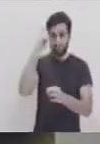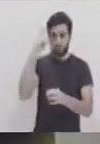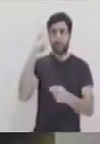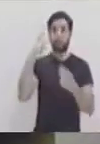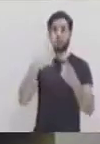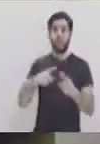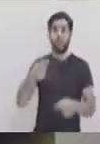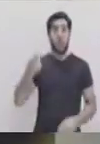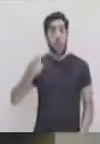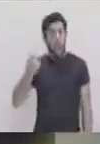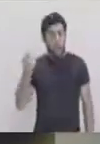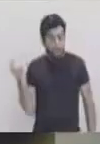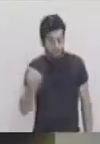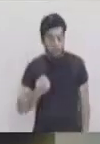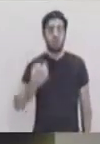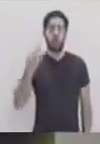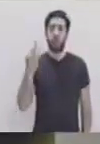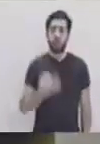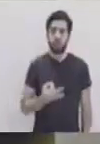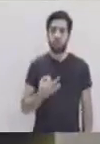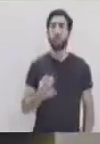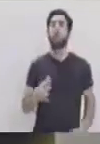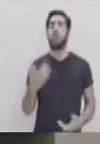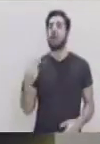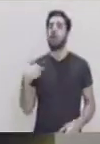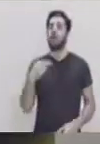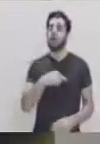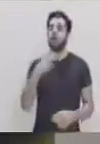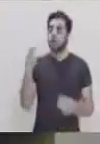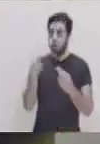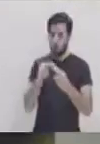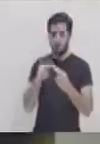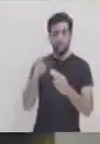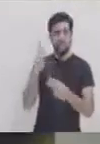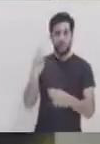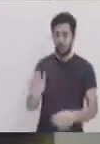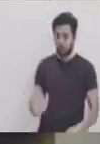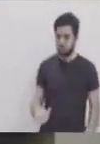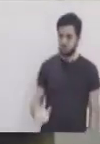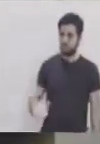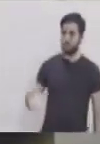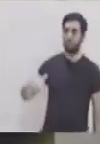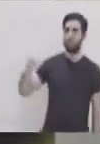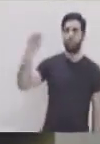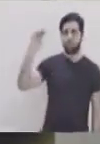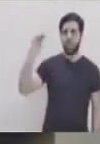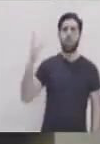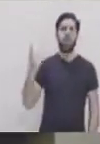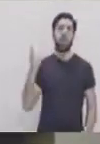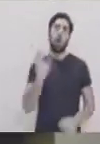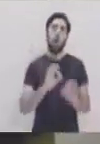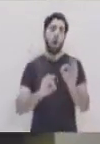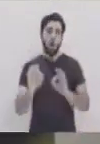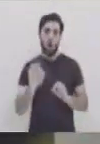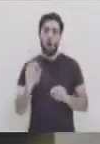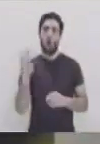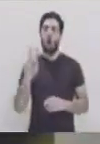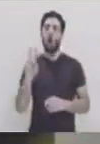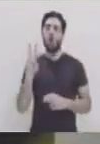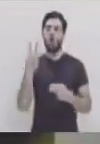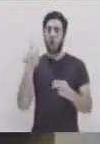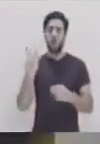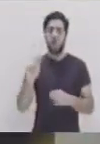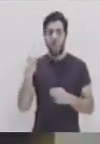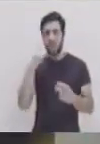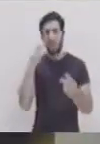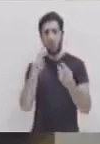hacemos afines con otras personas. Pero aquel amigo es con el que de repente lo conocemos desde los cinco años, ¿verdad? O lo conocemos hace dos